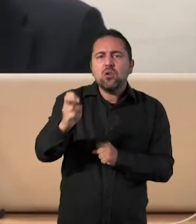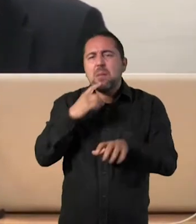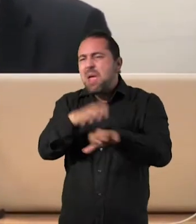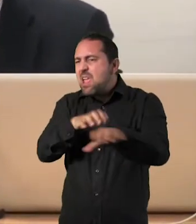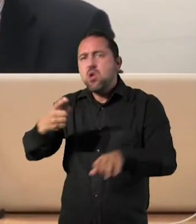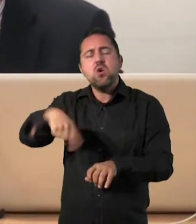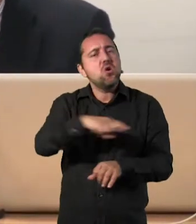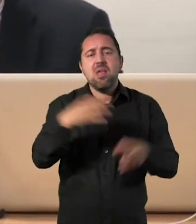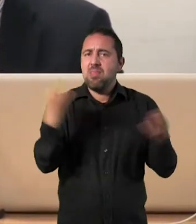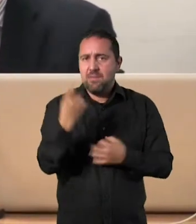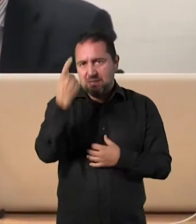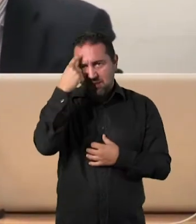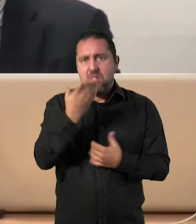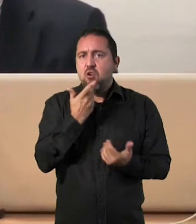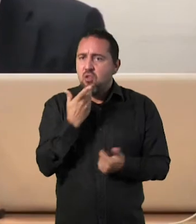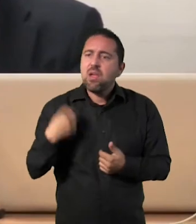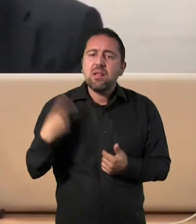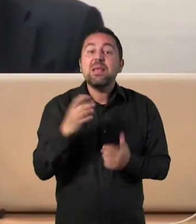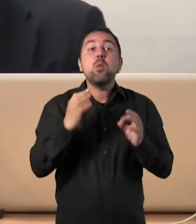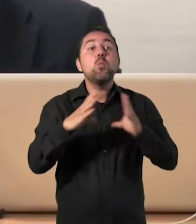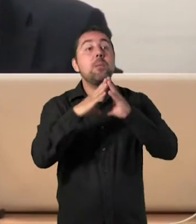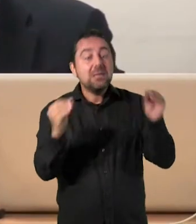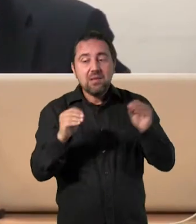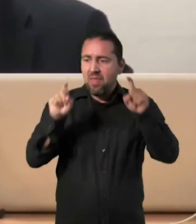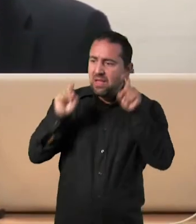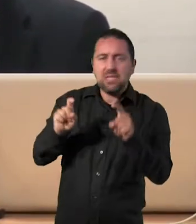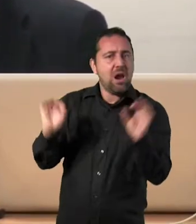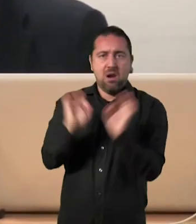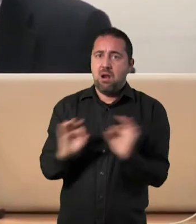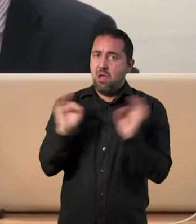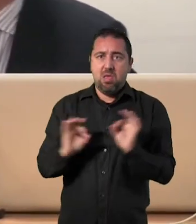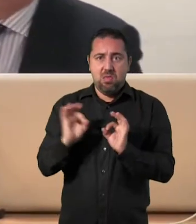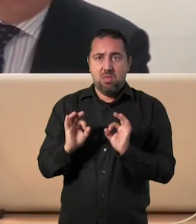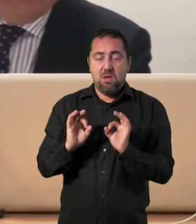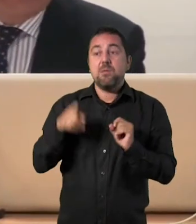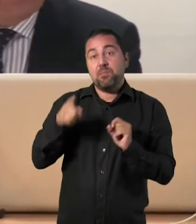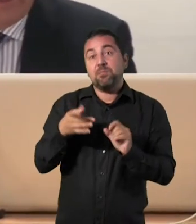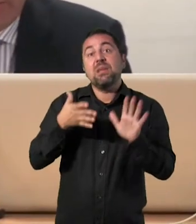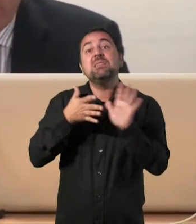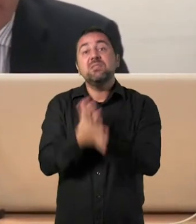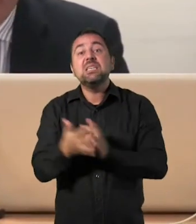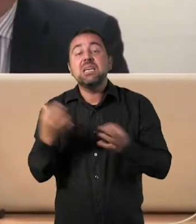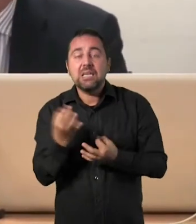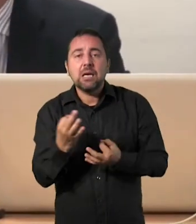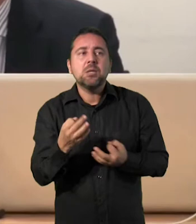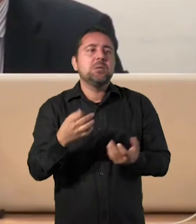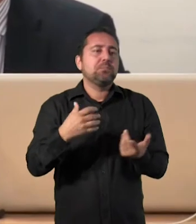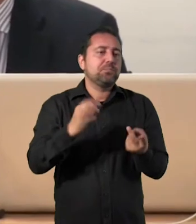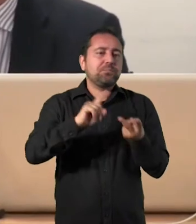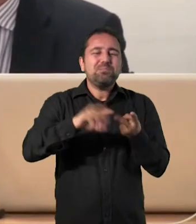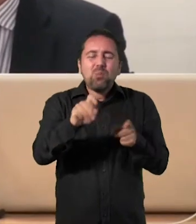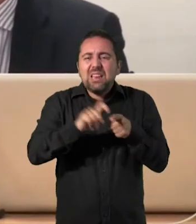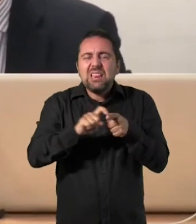herramienta que hay que conocerla. Y nadie te la va a dar en la universidad. Y ahí estamos hablando de ese tipo de